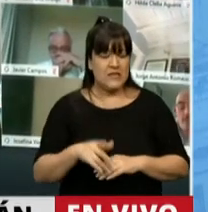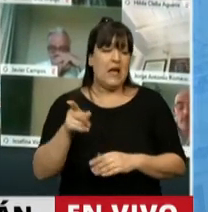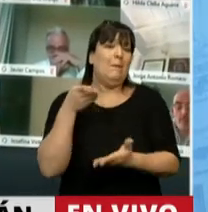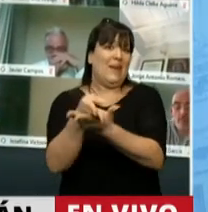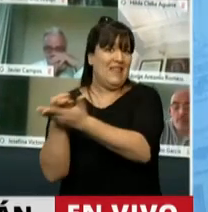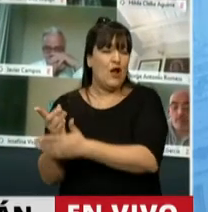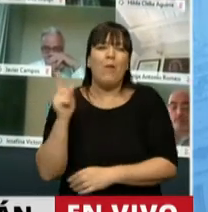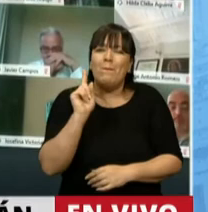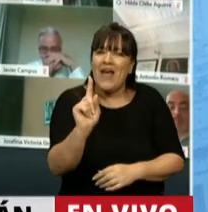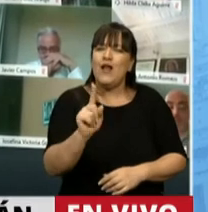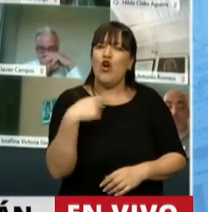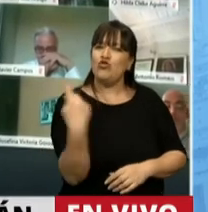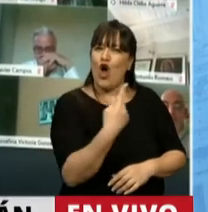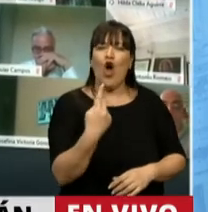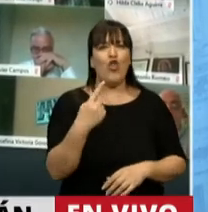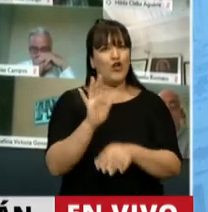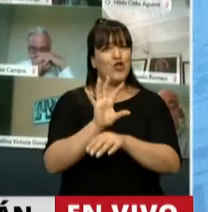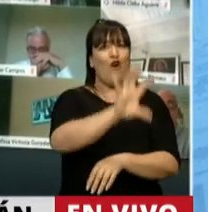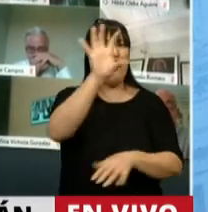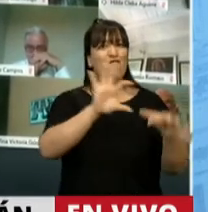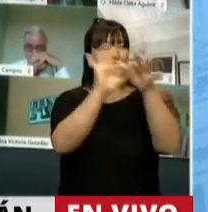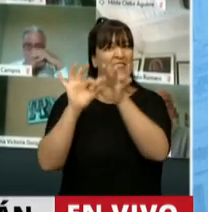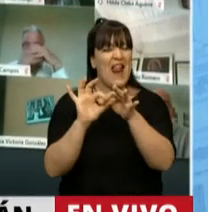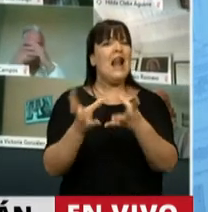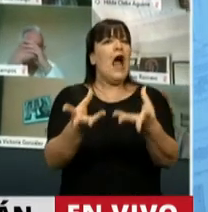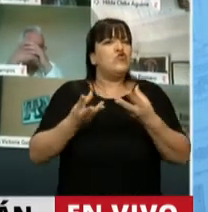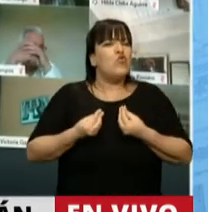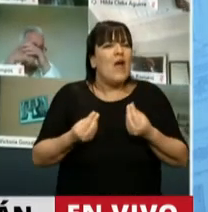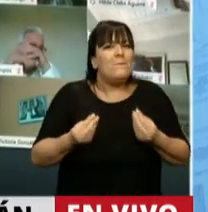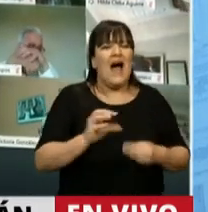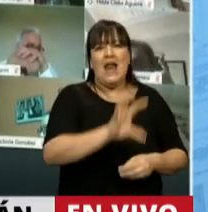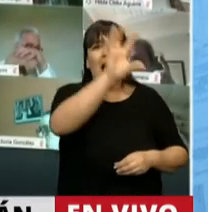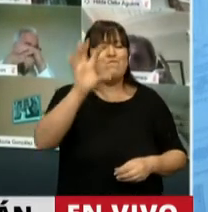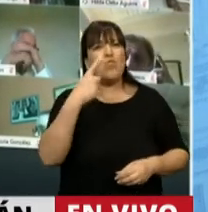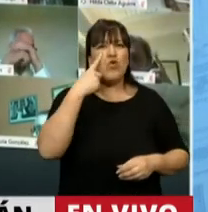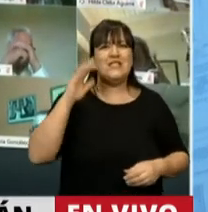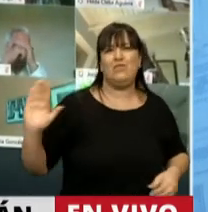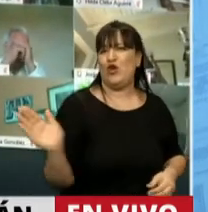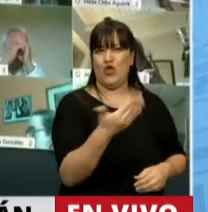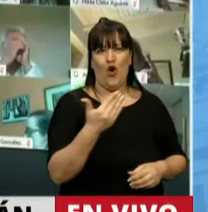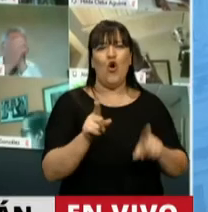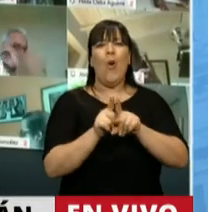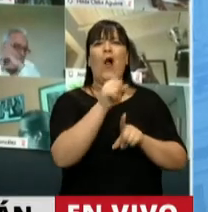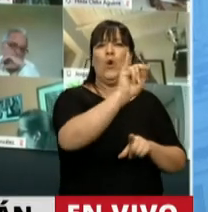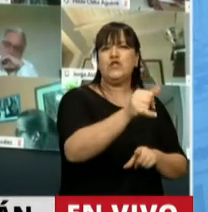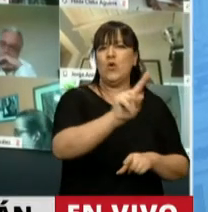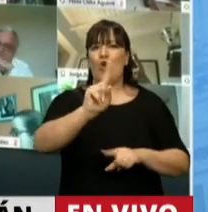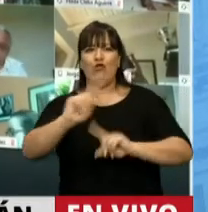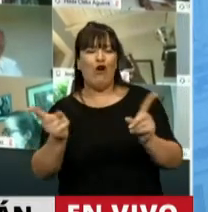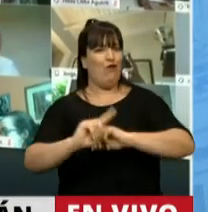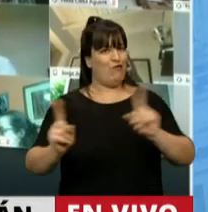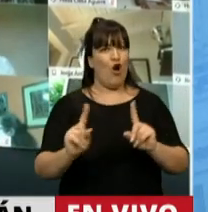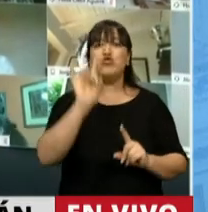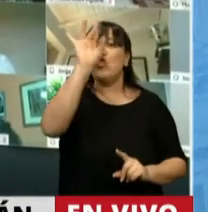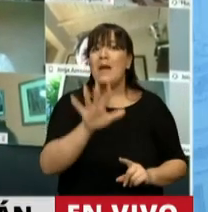si somos verdaderamente un país federal, esta ayuda tiene que ser para todos los municipios, sin excepción, no solamente